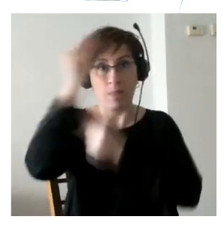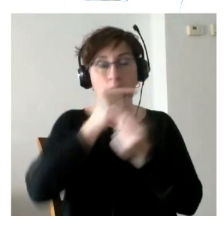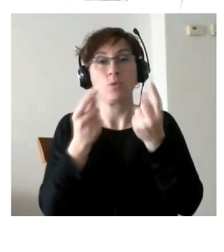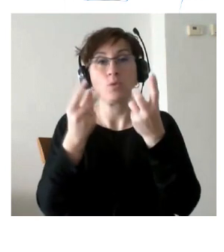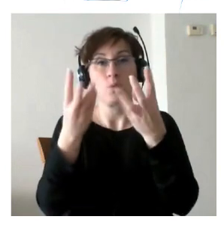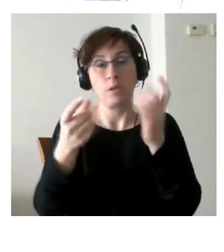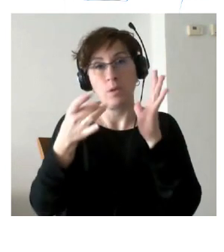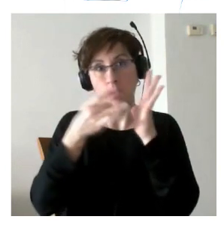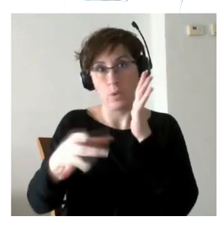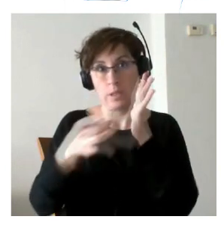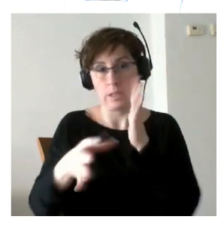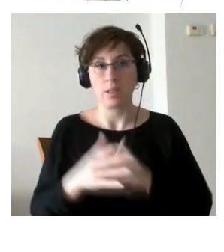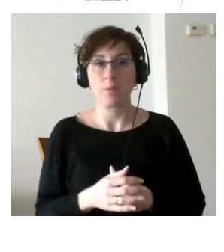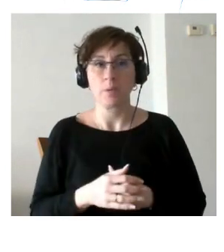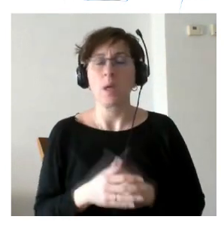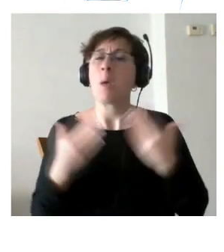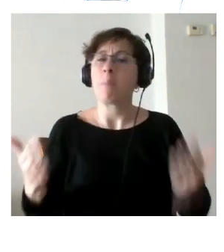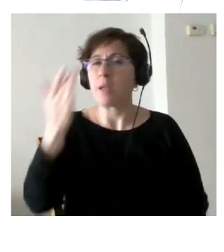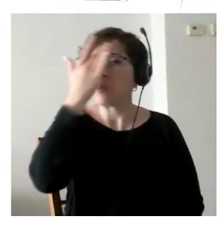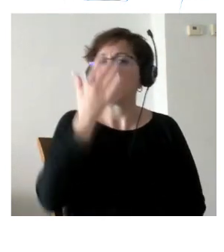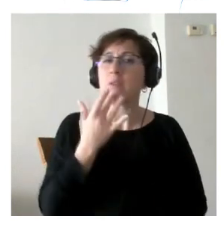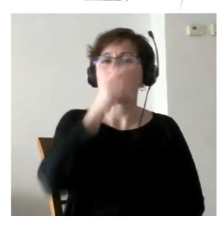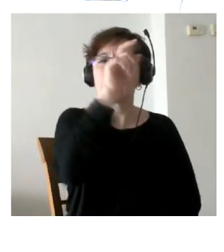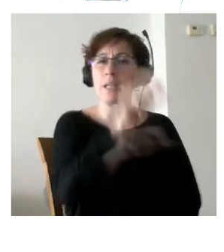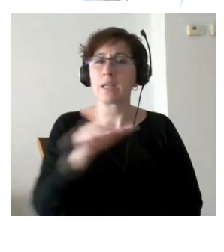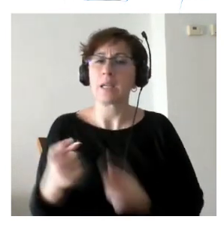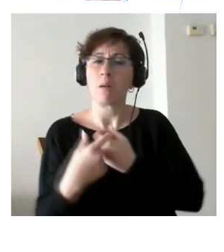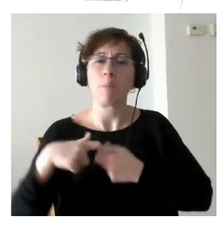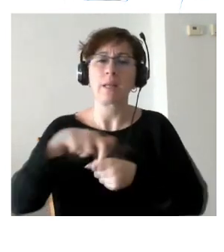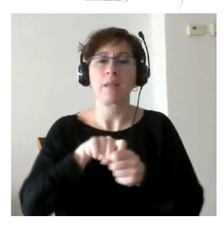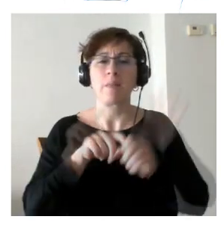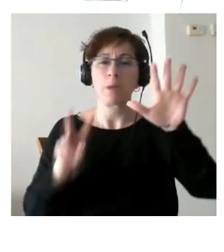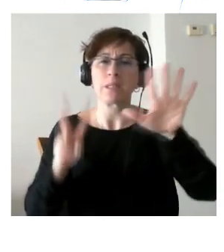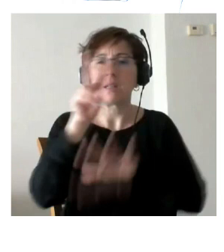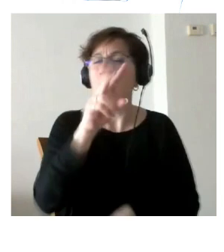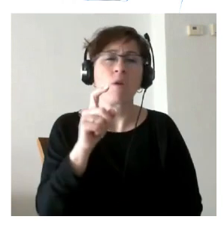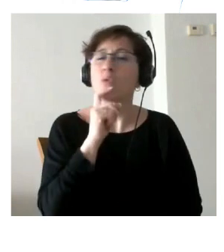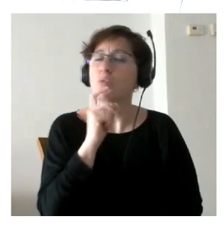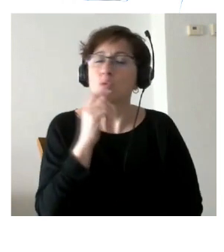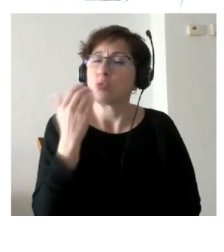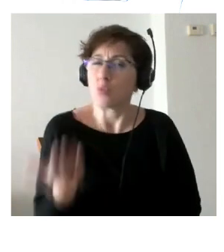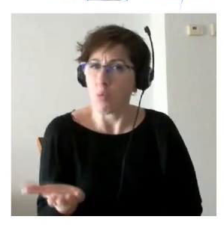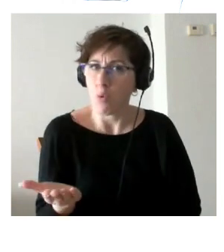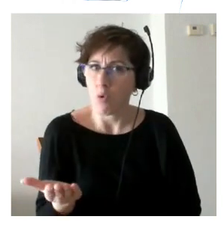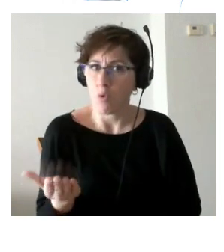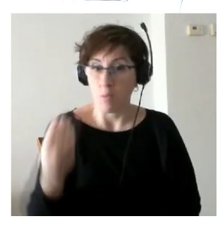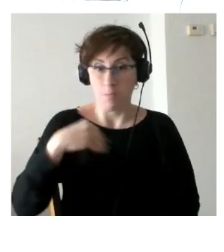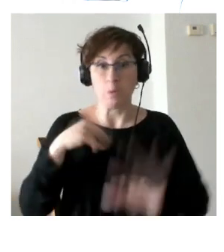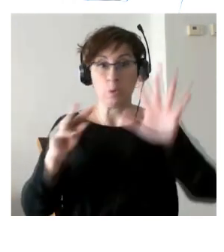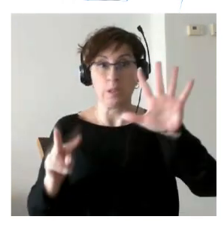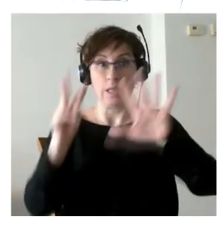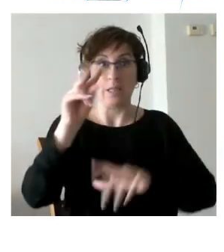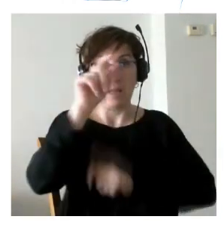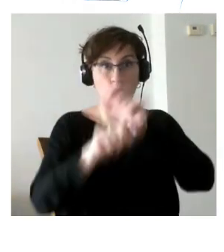bueno y como son los participantes quienes son estas 72 personas que al final entre el 1 de enero y el 1 de